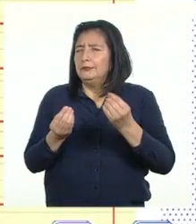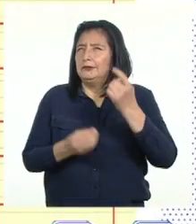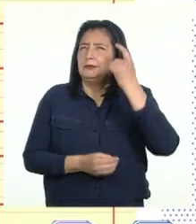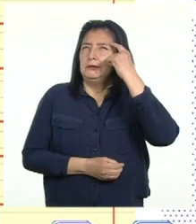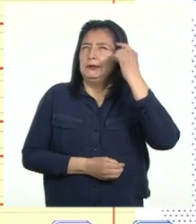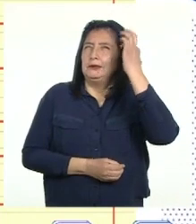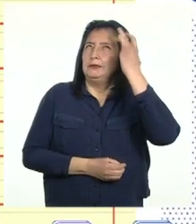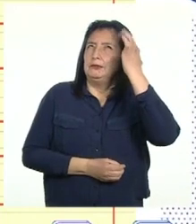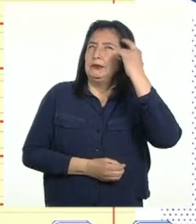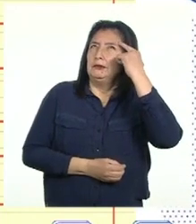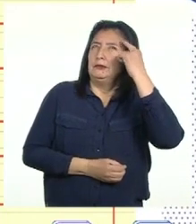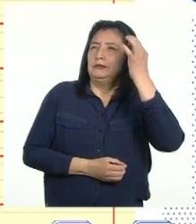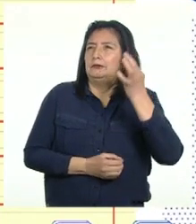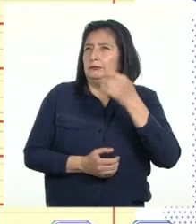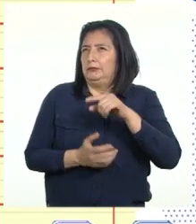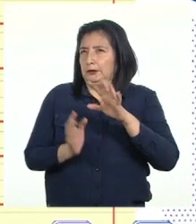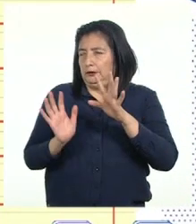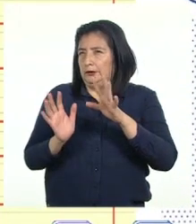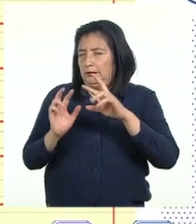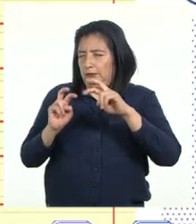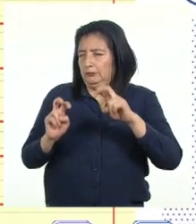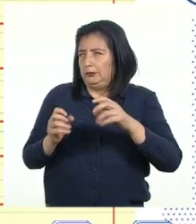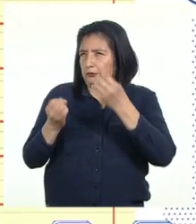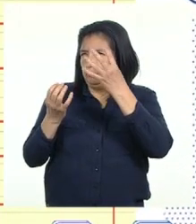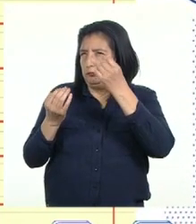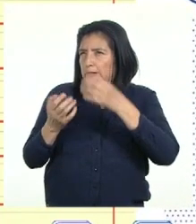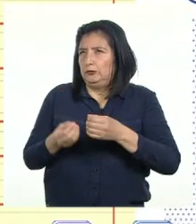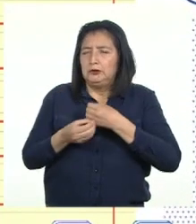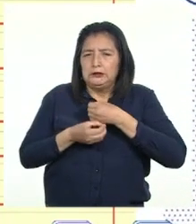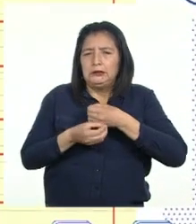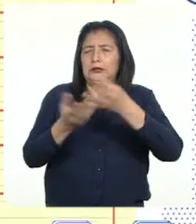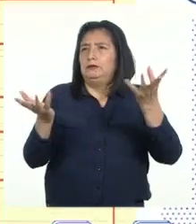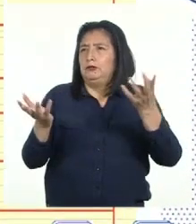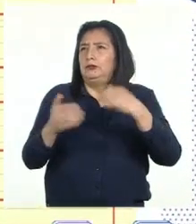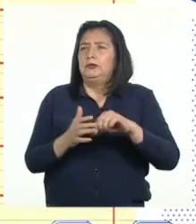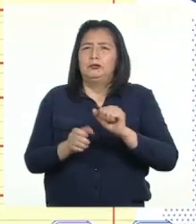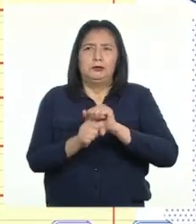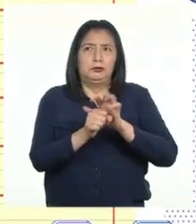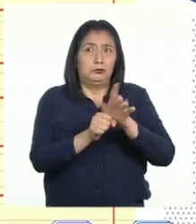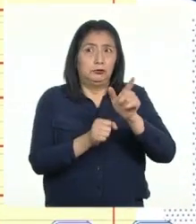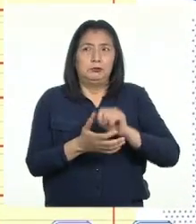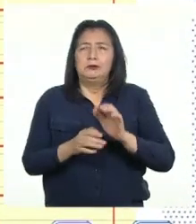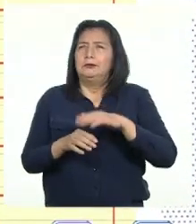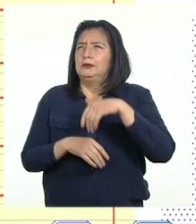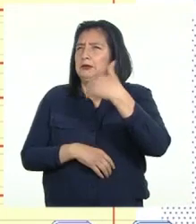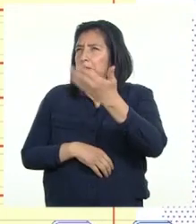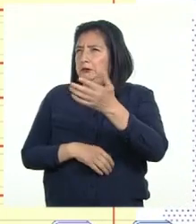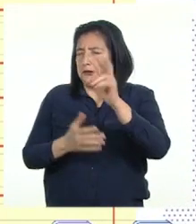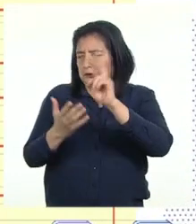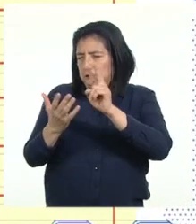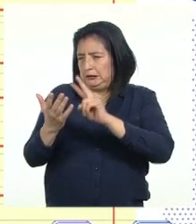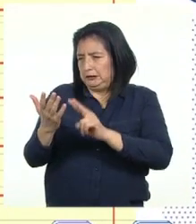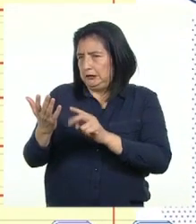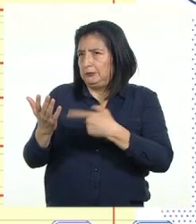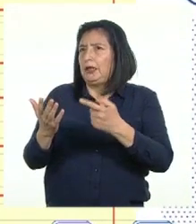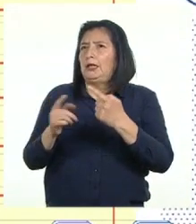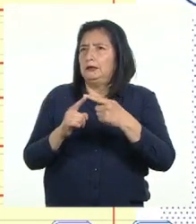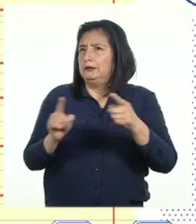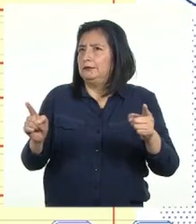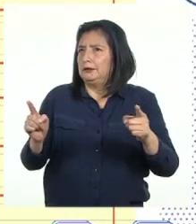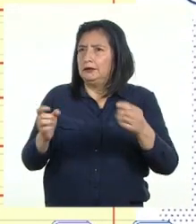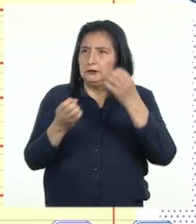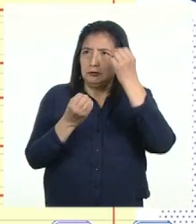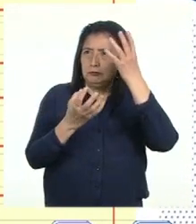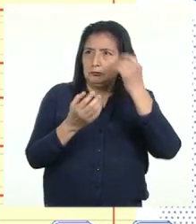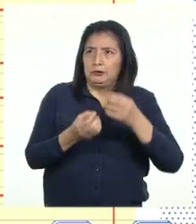pensamiento crítico para analizar información que se difunde sobre el COVID-19 Luego, leímos para encontrar las diferencias en la